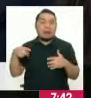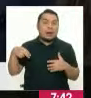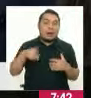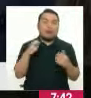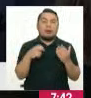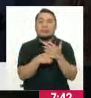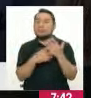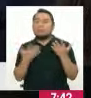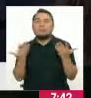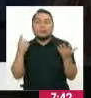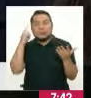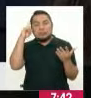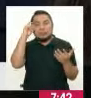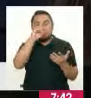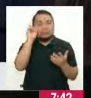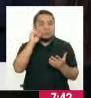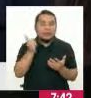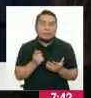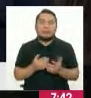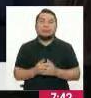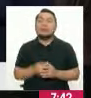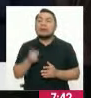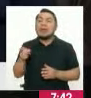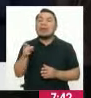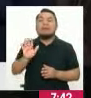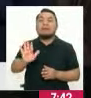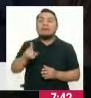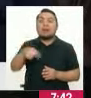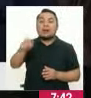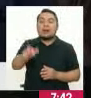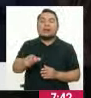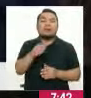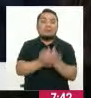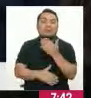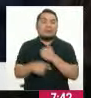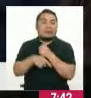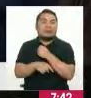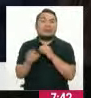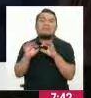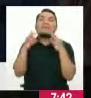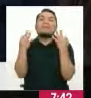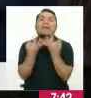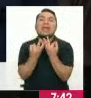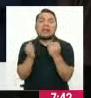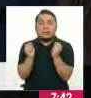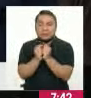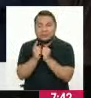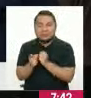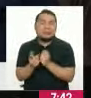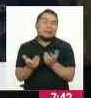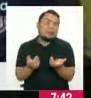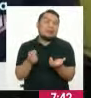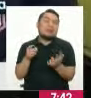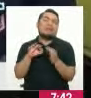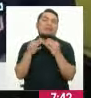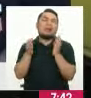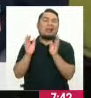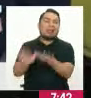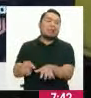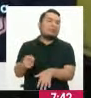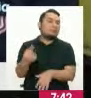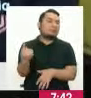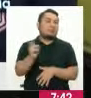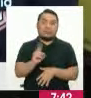pero los familiares que los asisten, porque sí, pues, es así, no podemos abandonar a las personas que amamos y que queremos